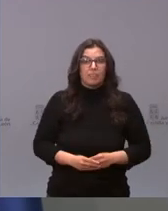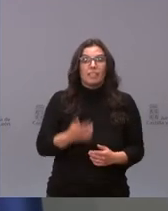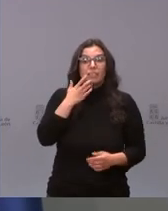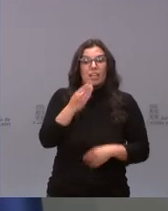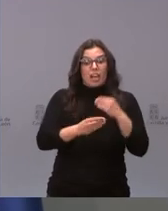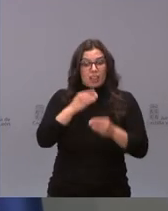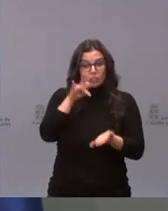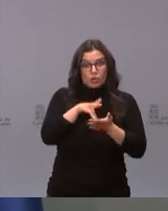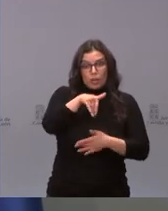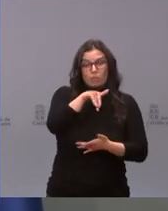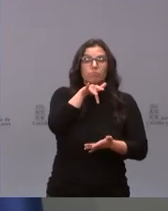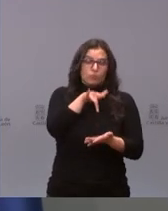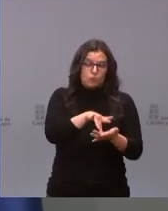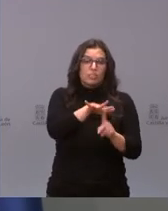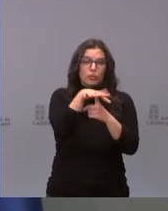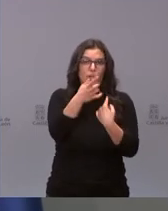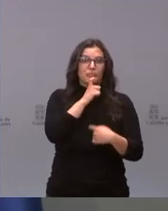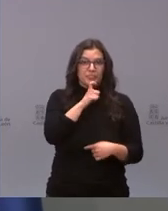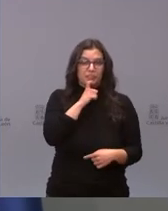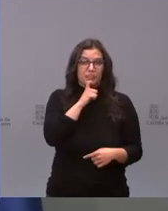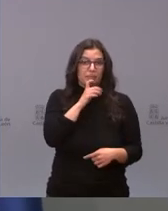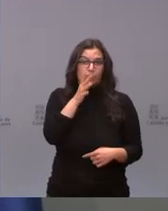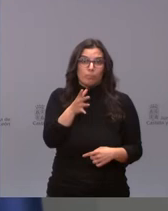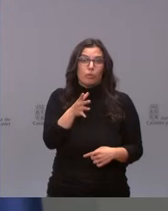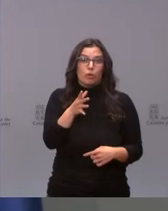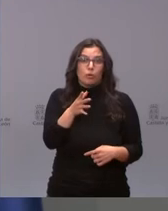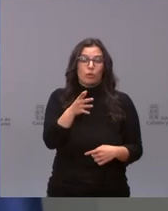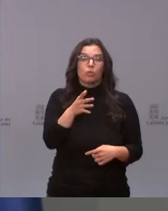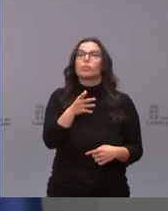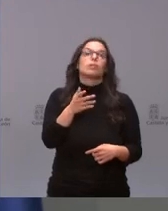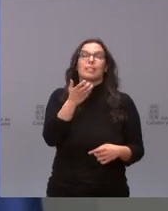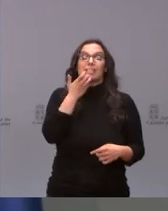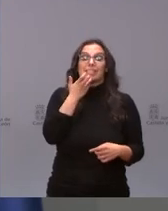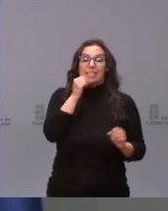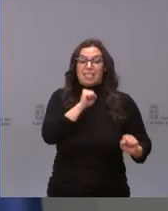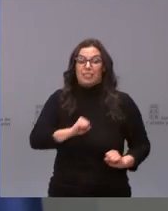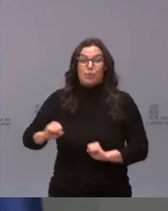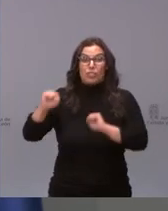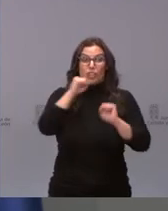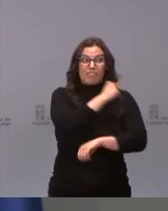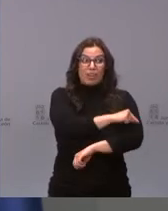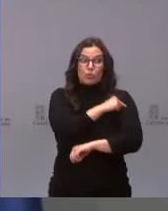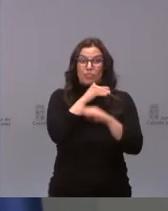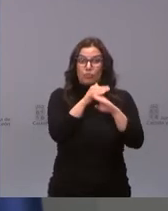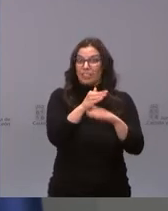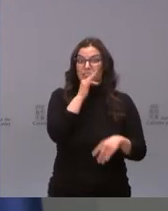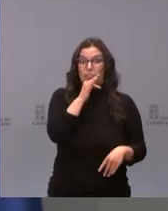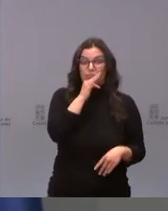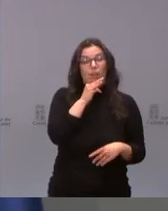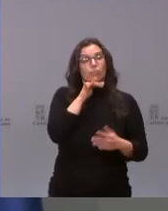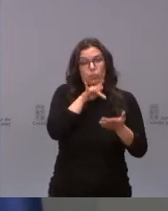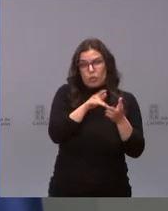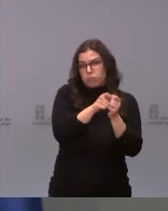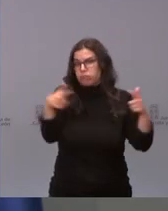encontraremos en una situación difícil si no hemos conseguido un grado de inmunización suficiente y volvemos a tener olas